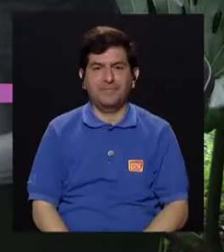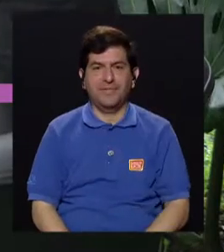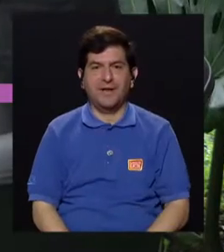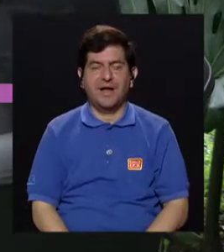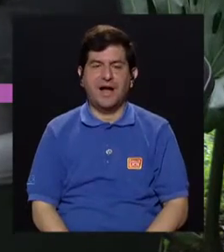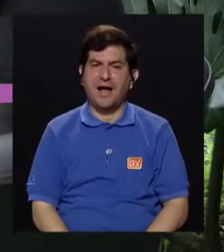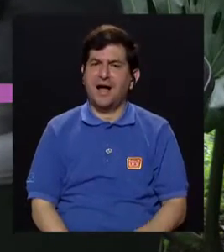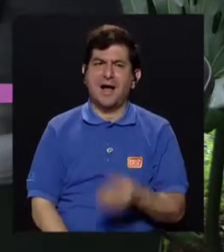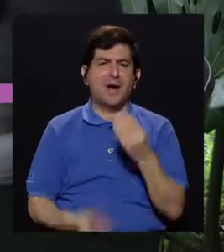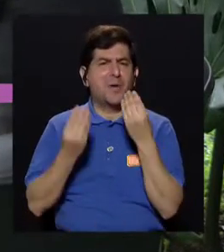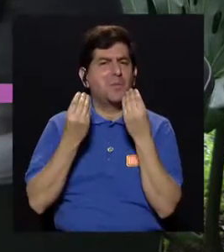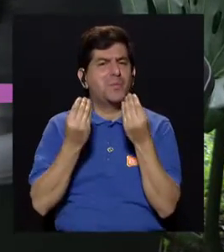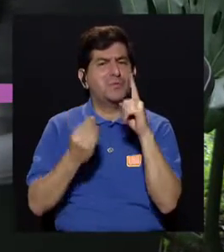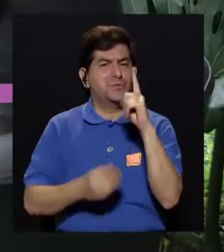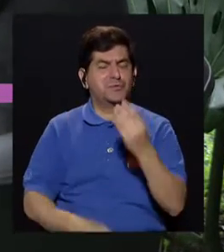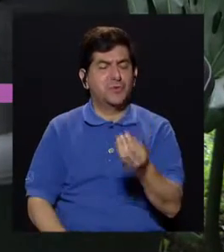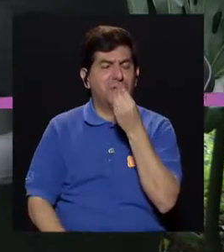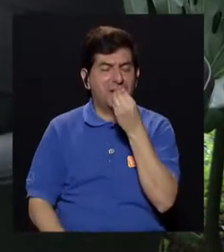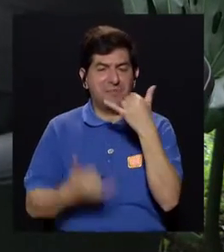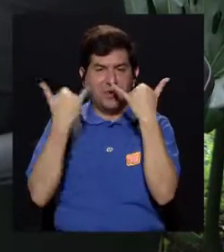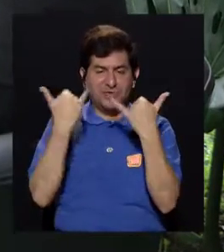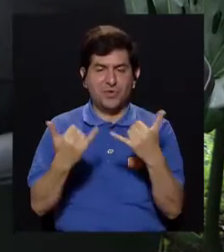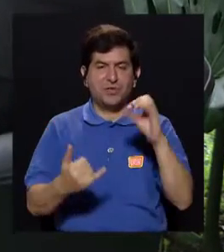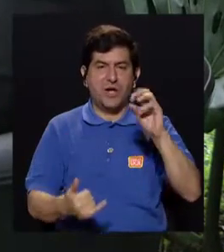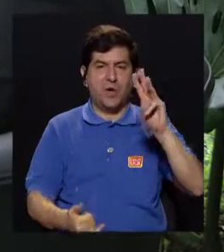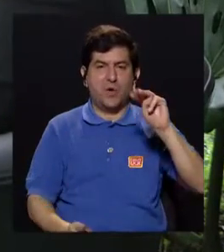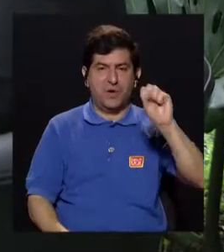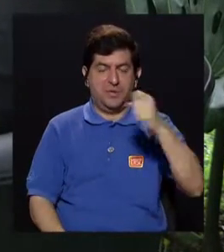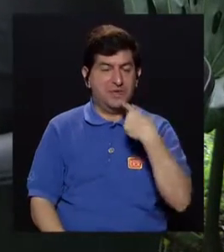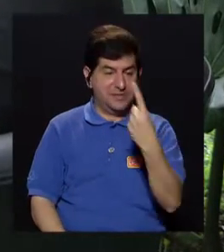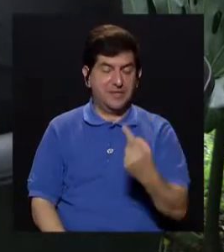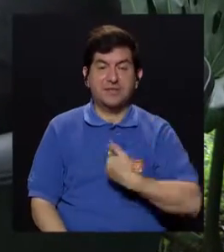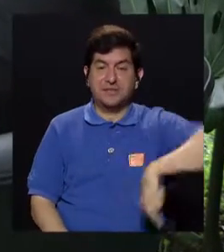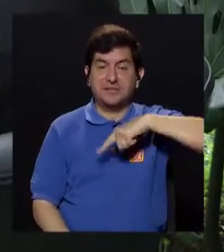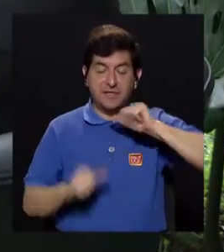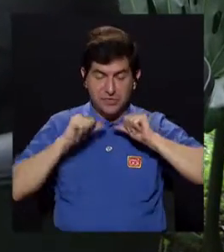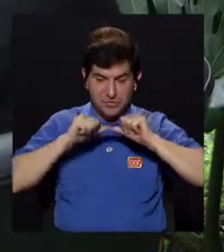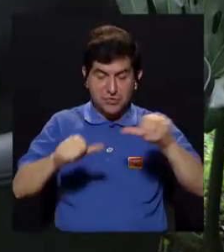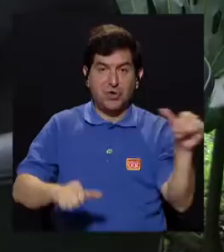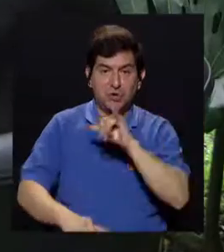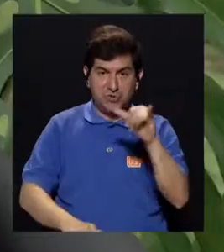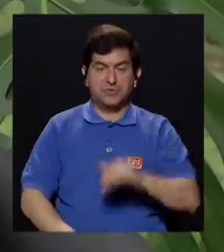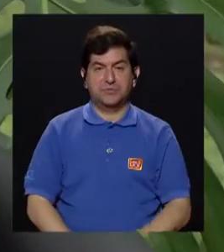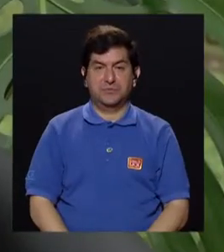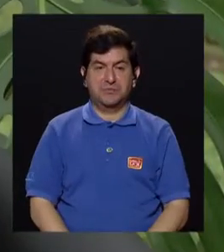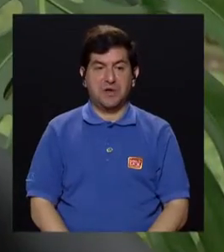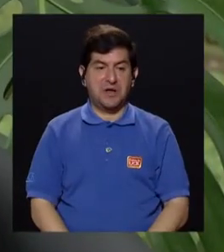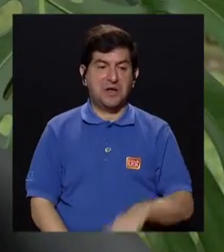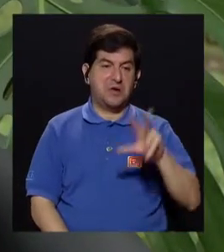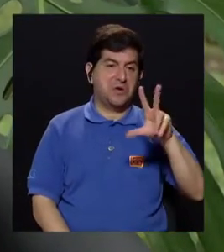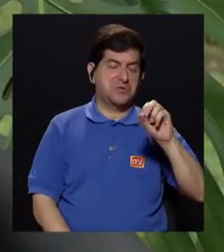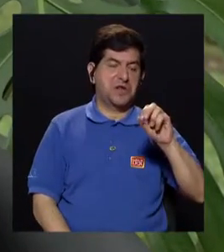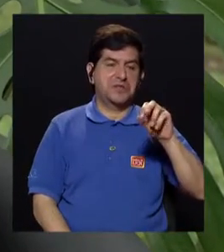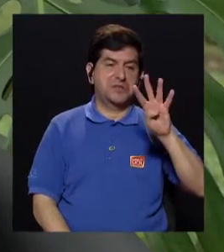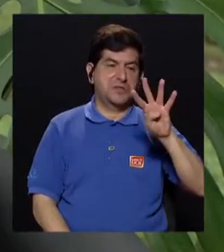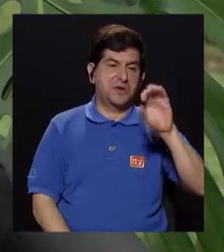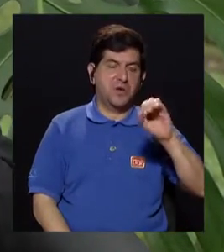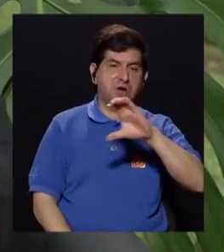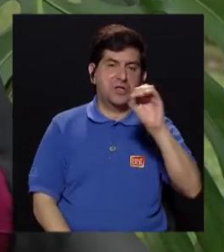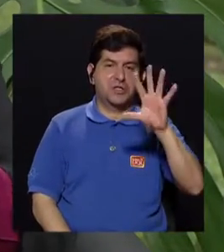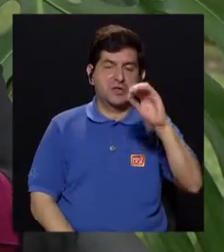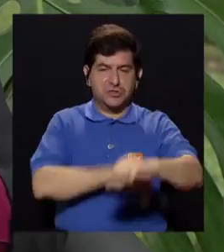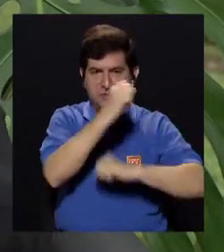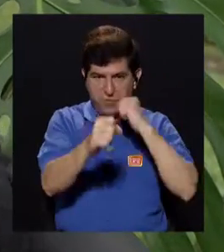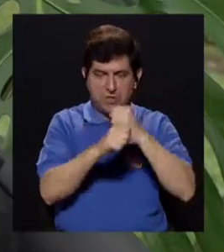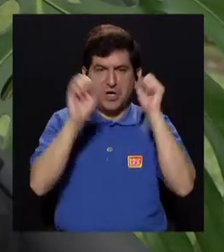Que le estamos dando demasiado de un alimento que ya la OMS nos está diciendo que si vamos a seguir así, a los 30, 40, 50